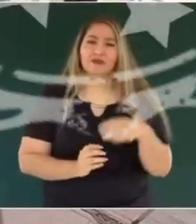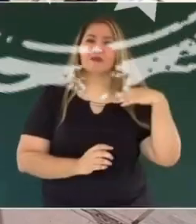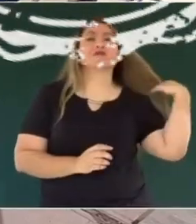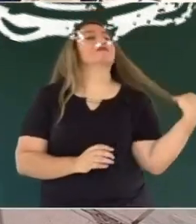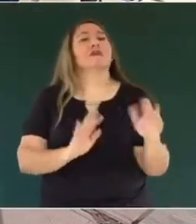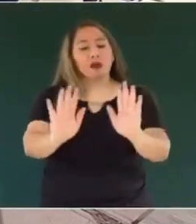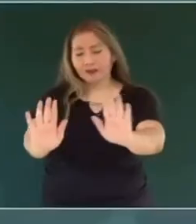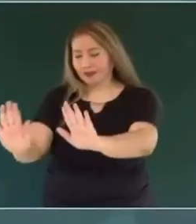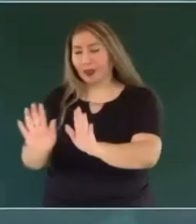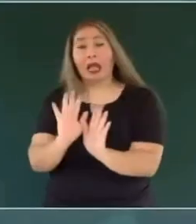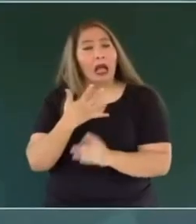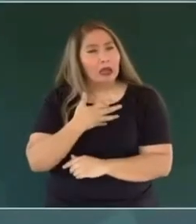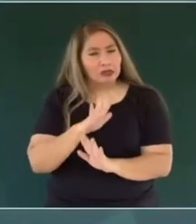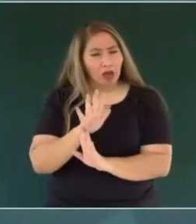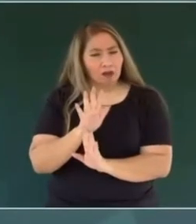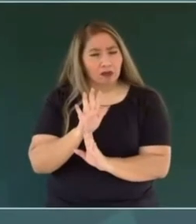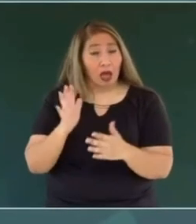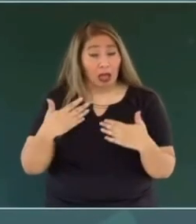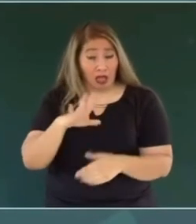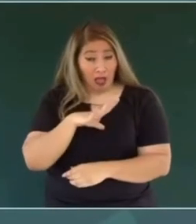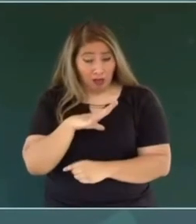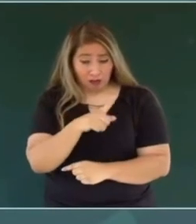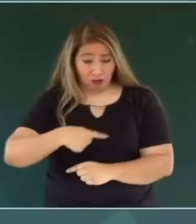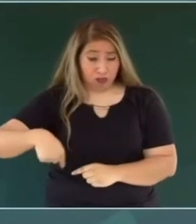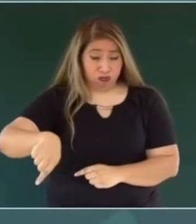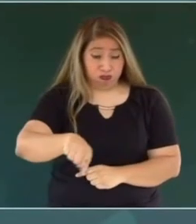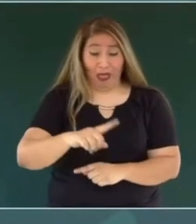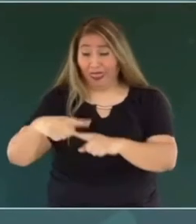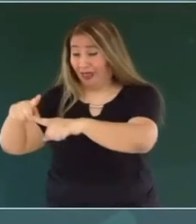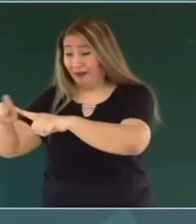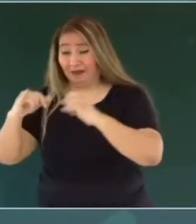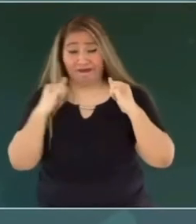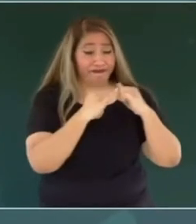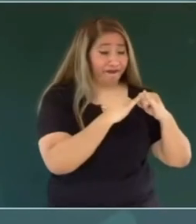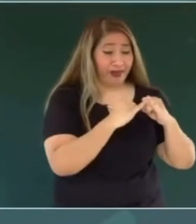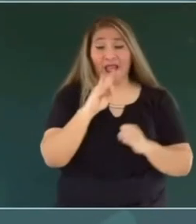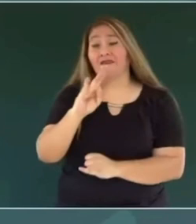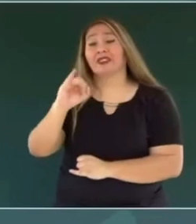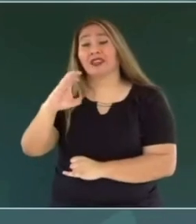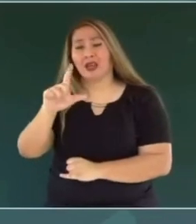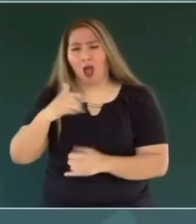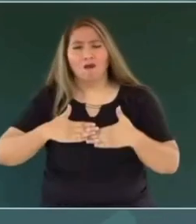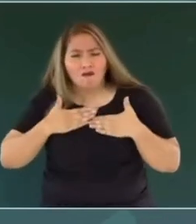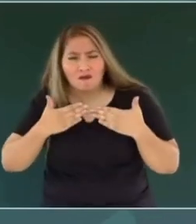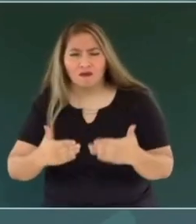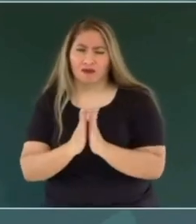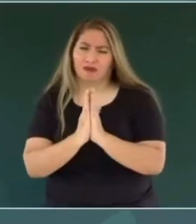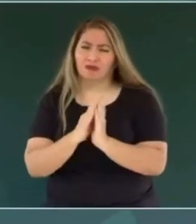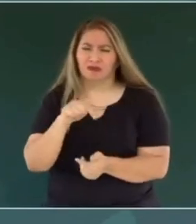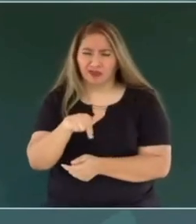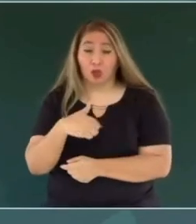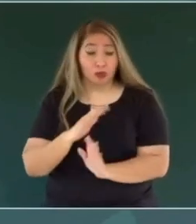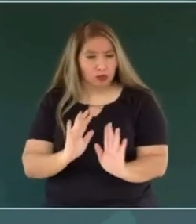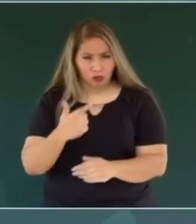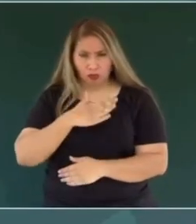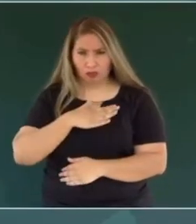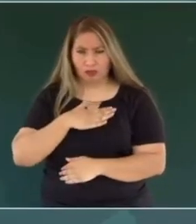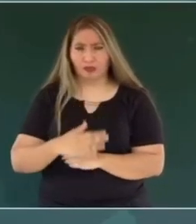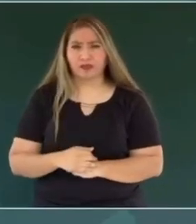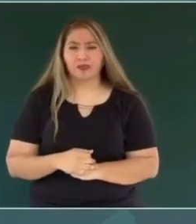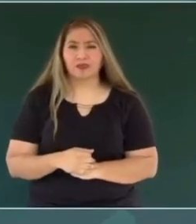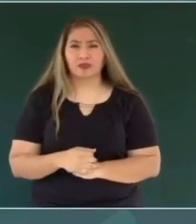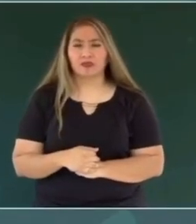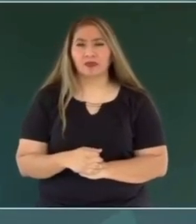Hay que tener confianza en las instituciones, en este caso en la Fiscalía. Yo sostengo que